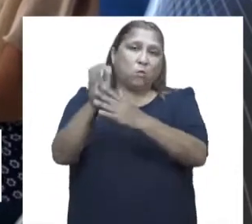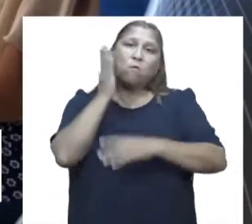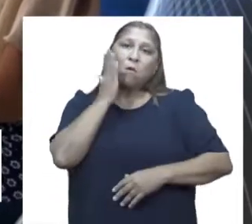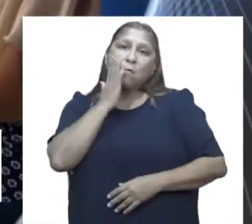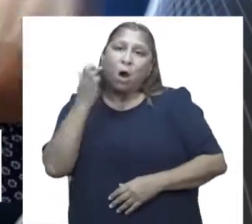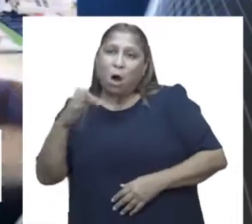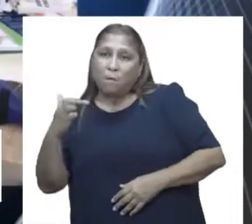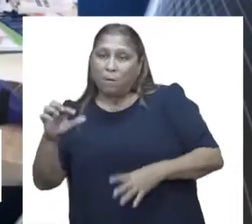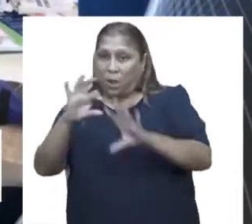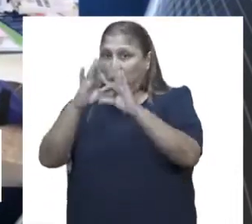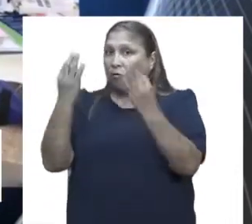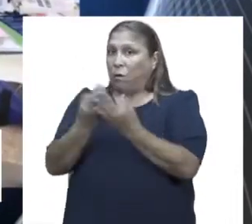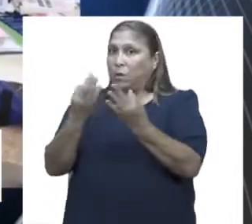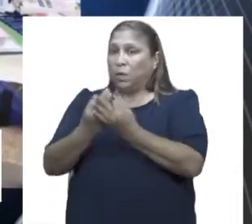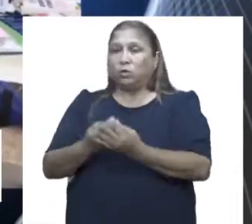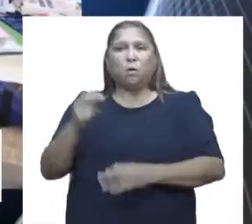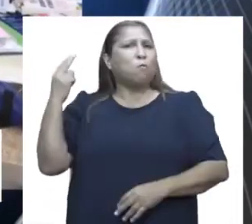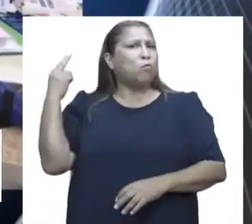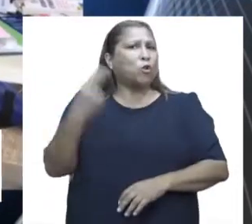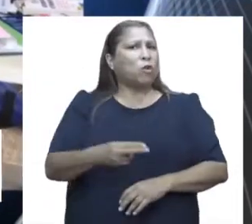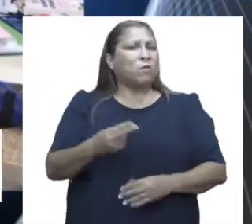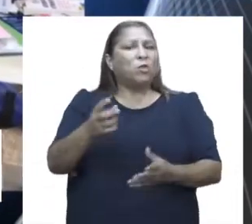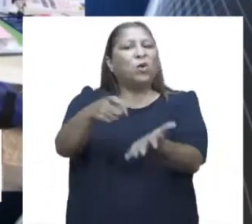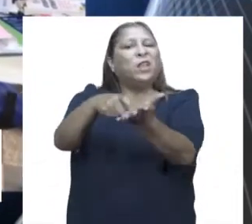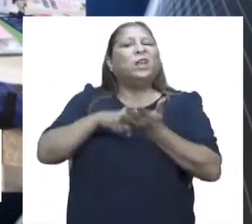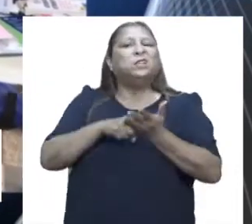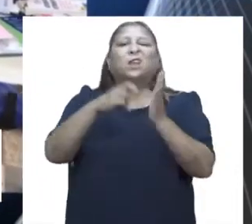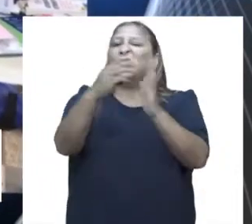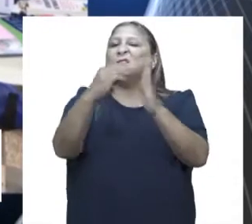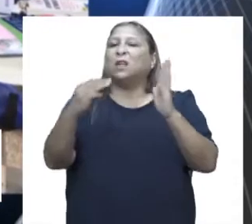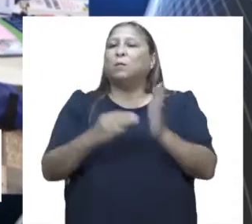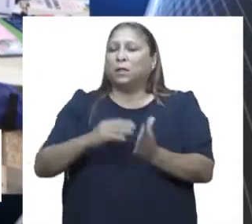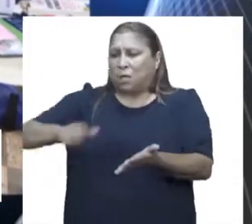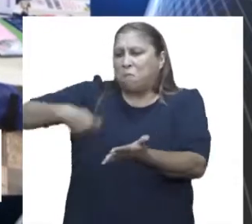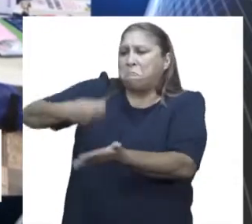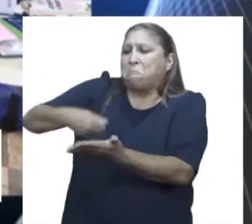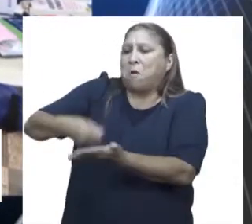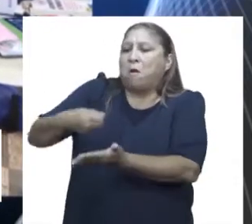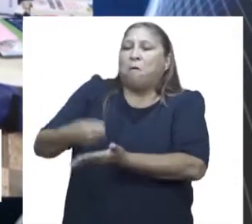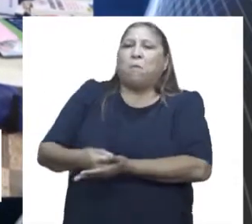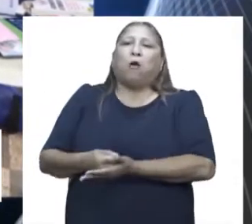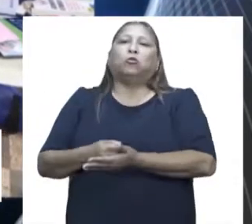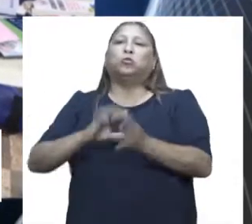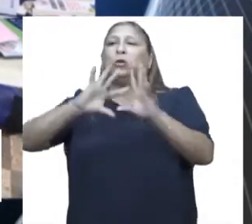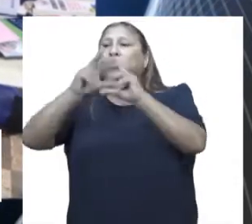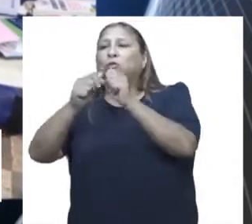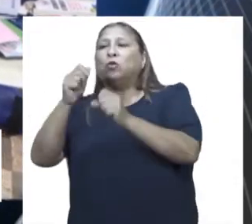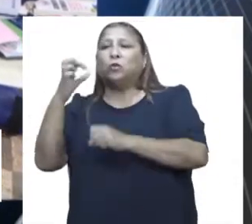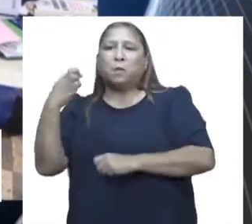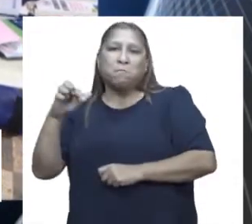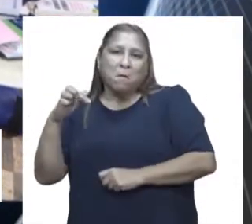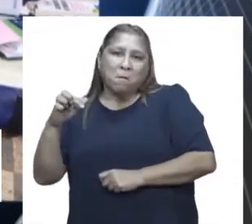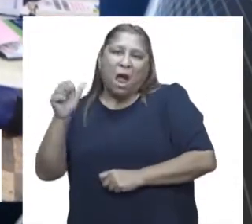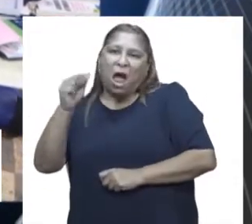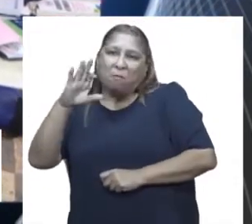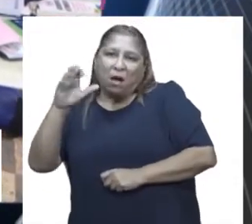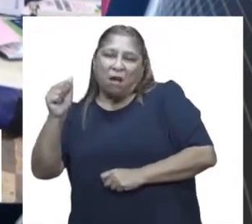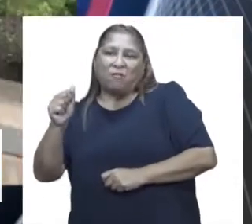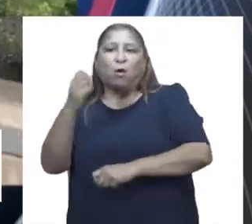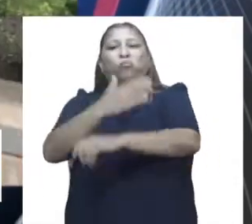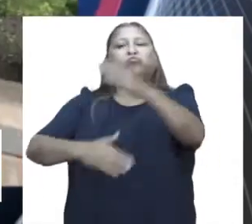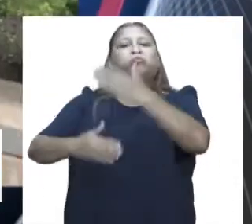padres de familia sobre la prohibición de condicionamiento de matrícula a pagos por conceptos de apafa o presentación de certificado de